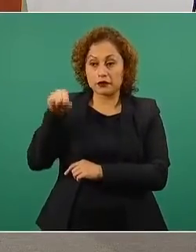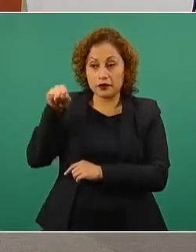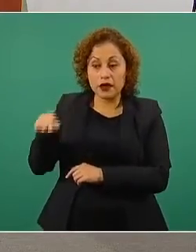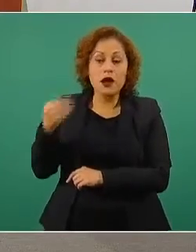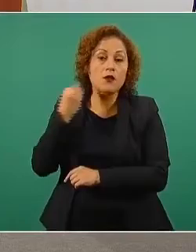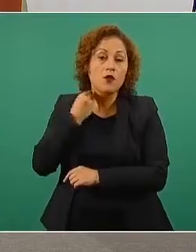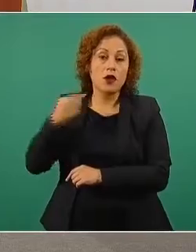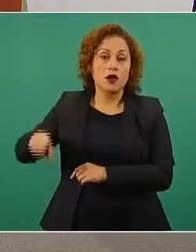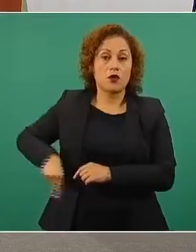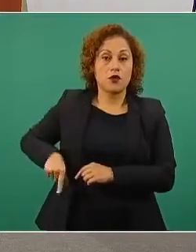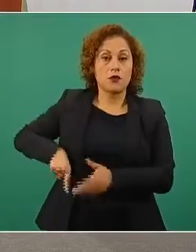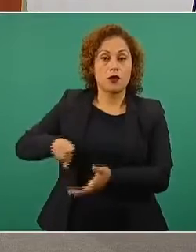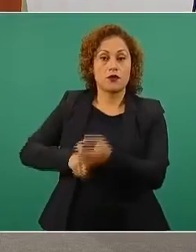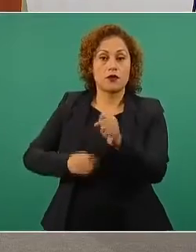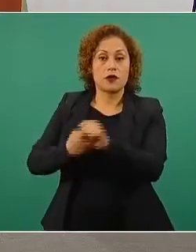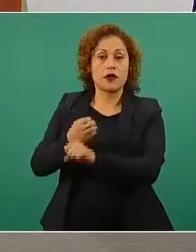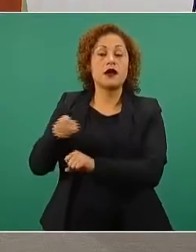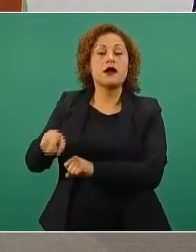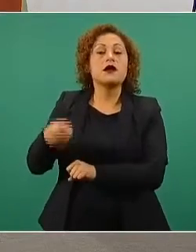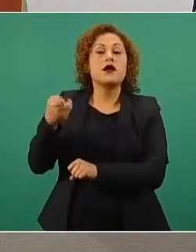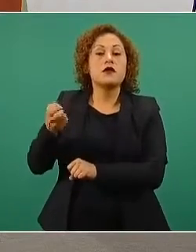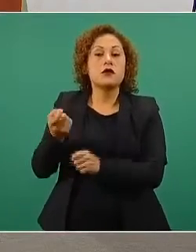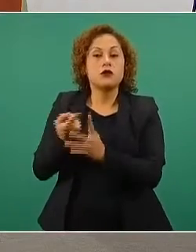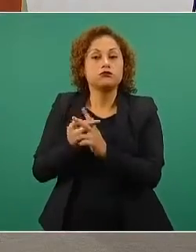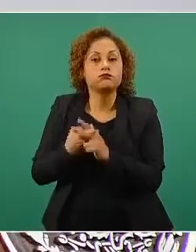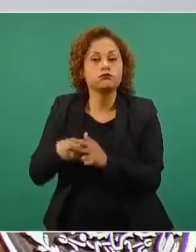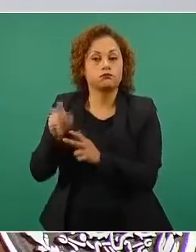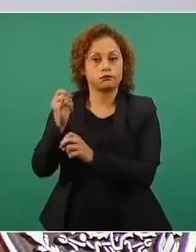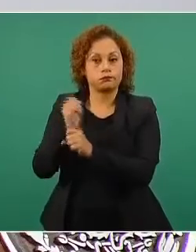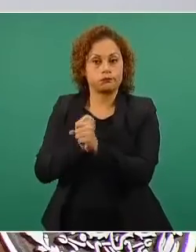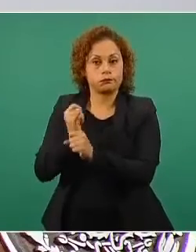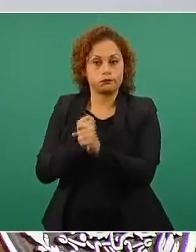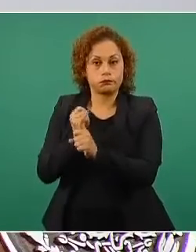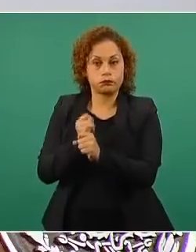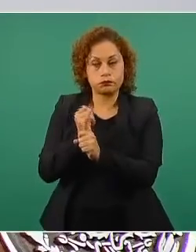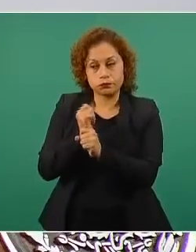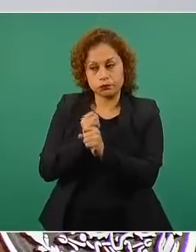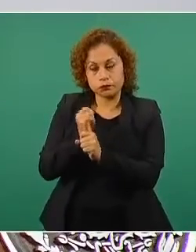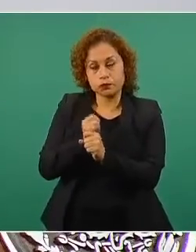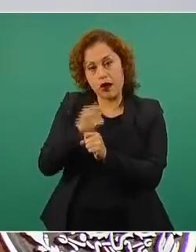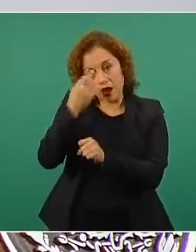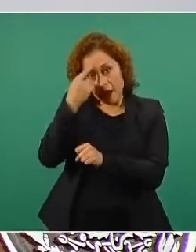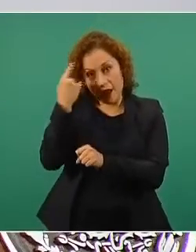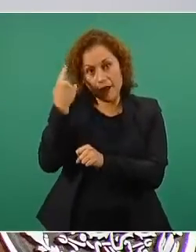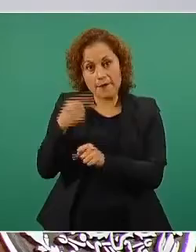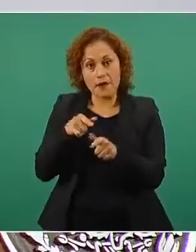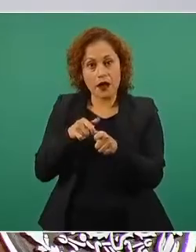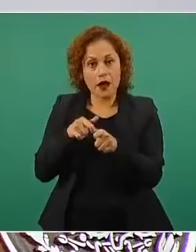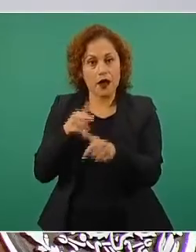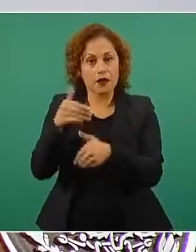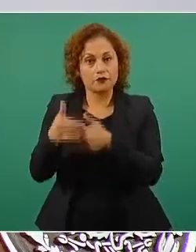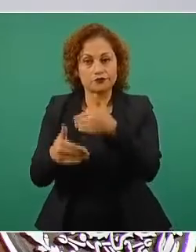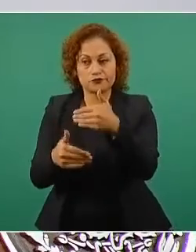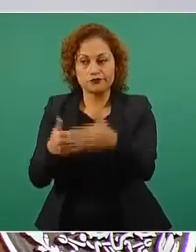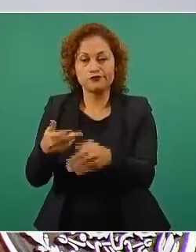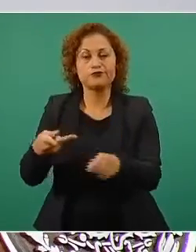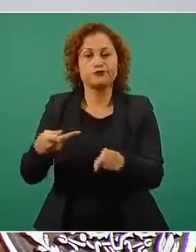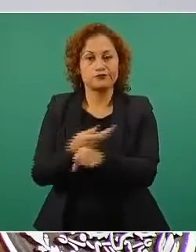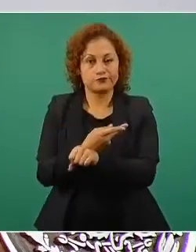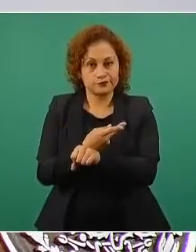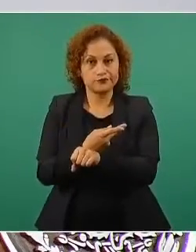por feminicidio y desahogó todas las diligencias para afianzar una línea de investigación sólida